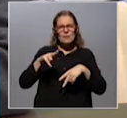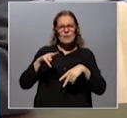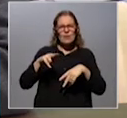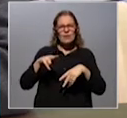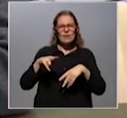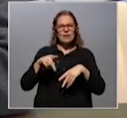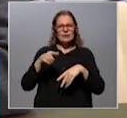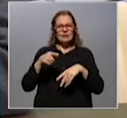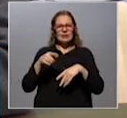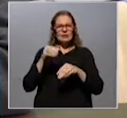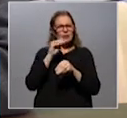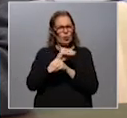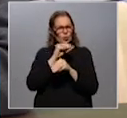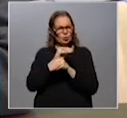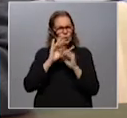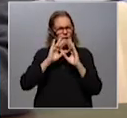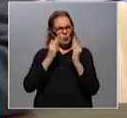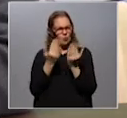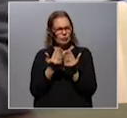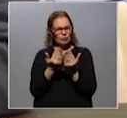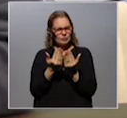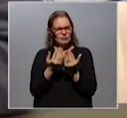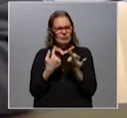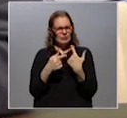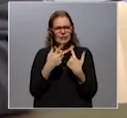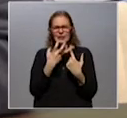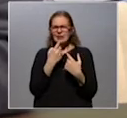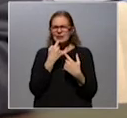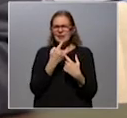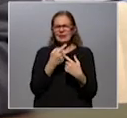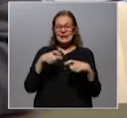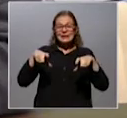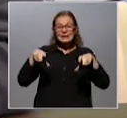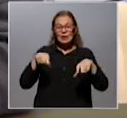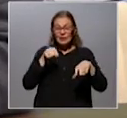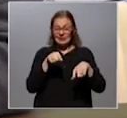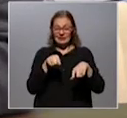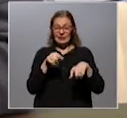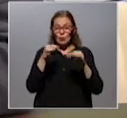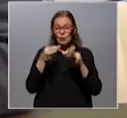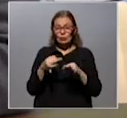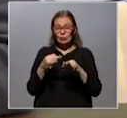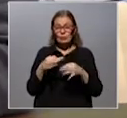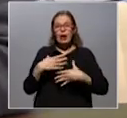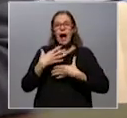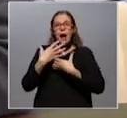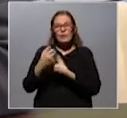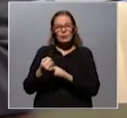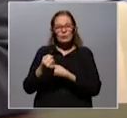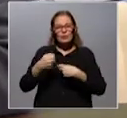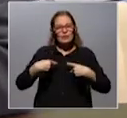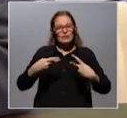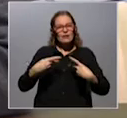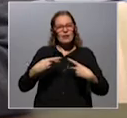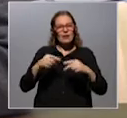Partenón Es a la cultura mundial O sea, que este estadio era La contribución que el fútbol